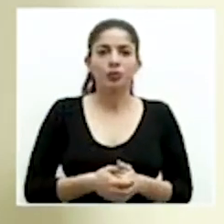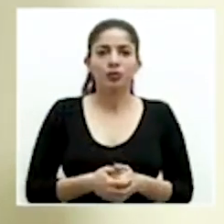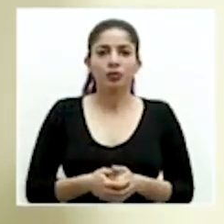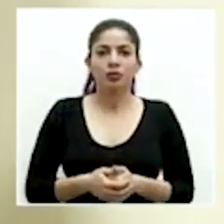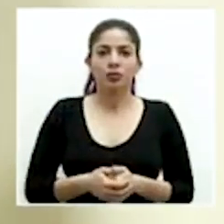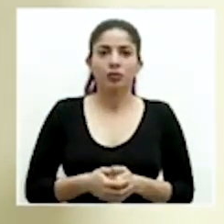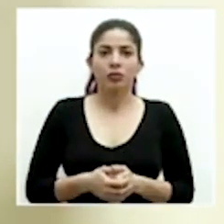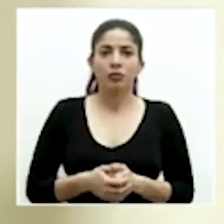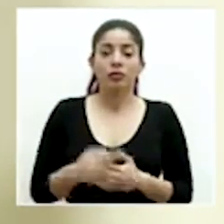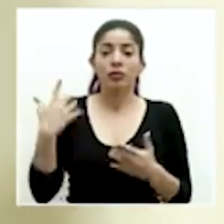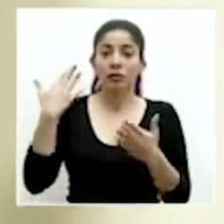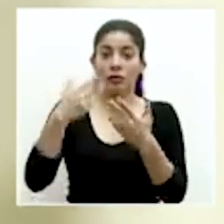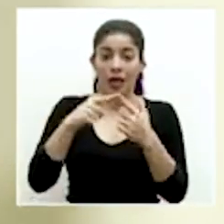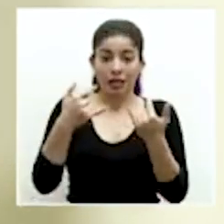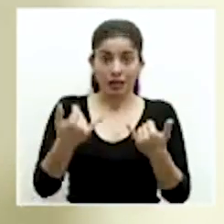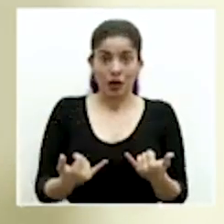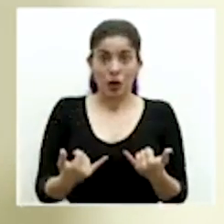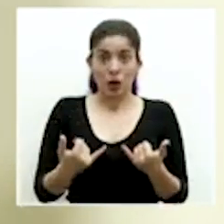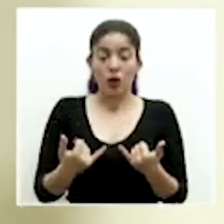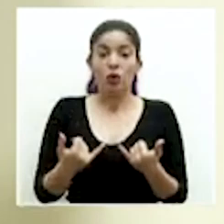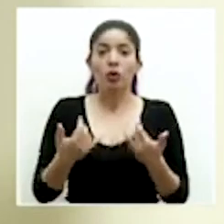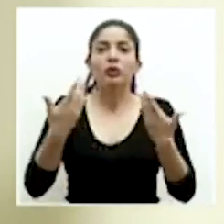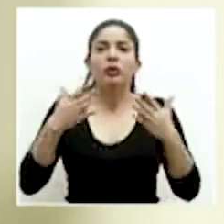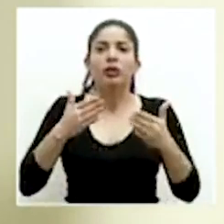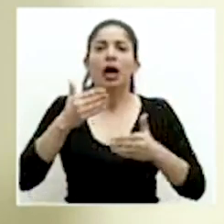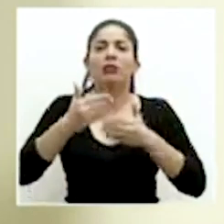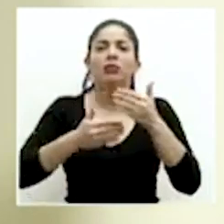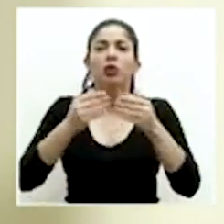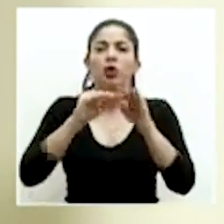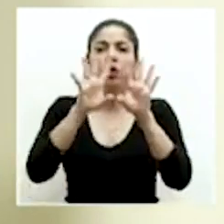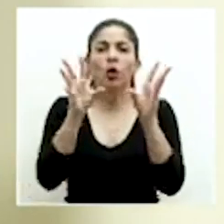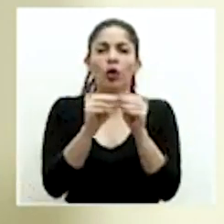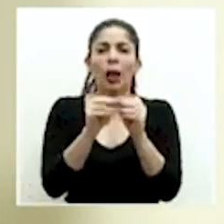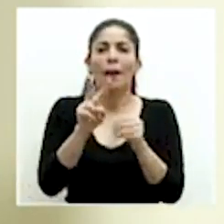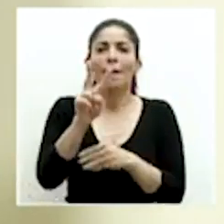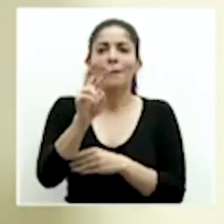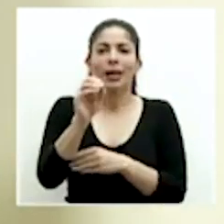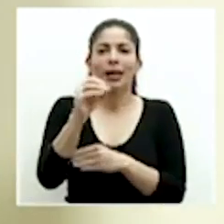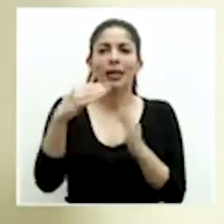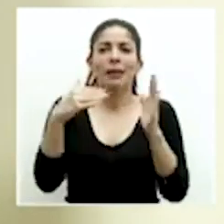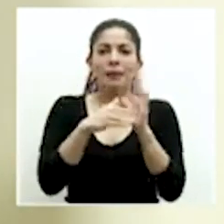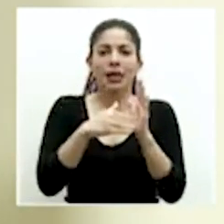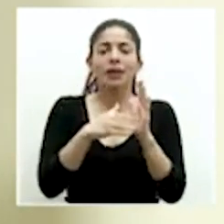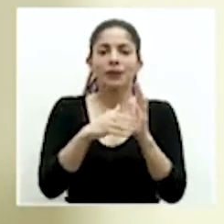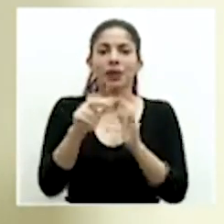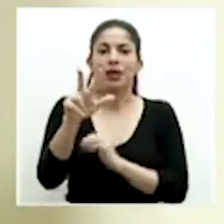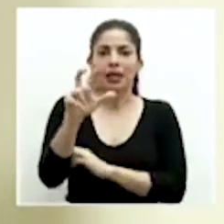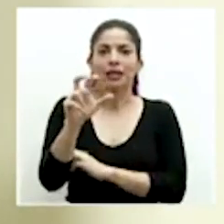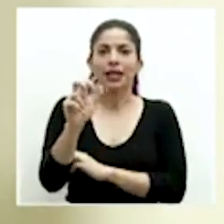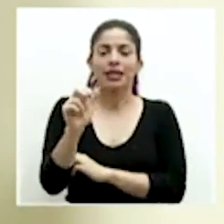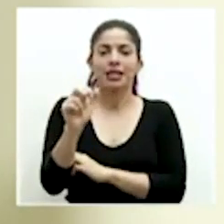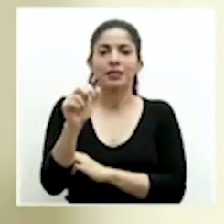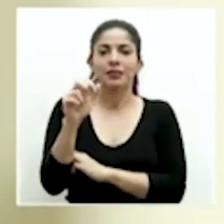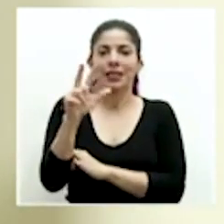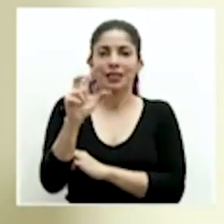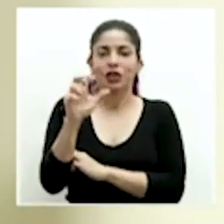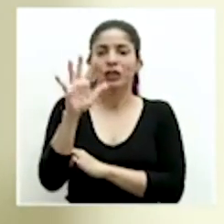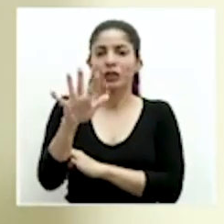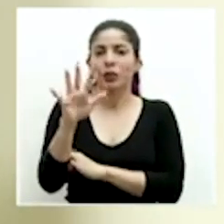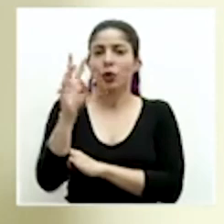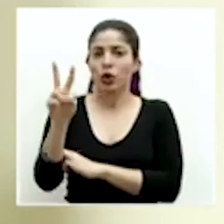Al día de hoy, hasta el día de hoy se han procesado un total de 20,352